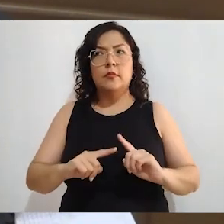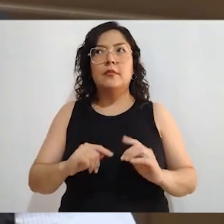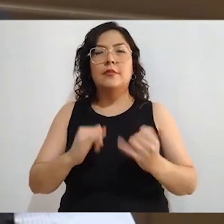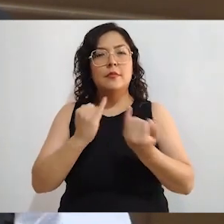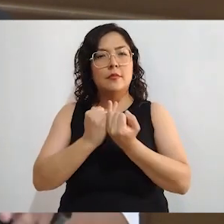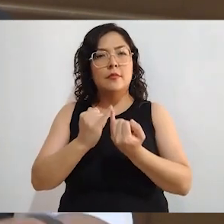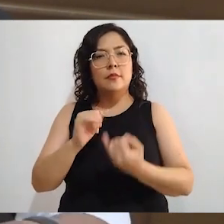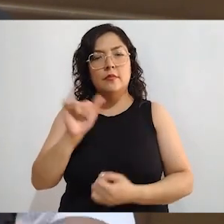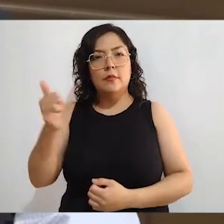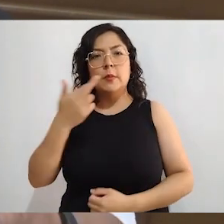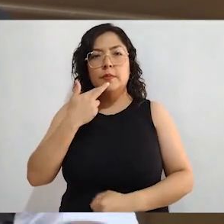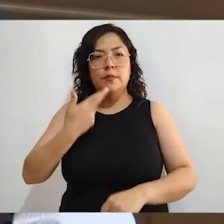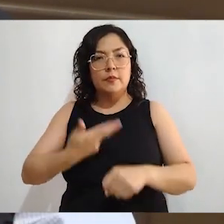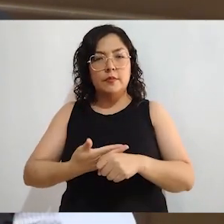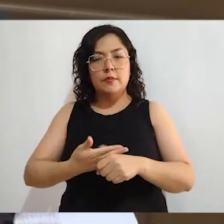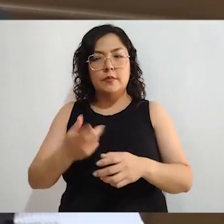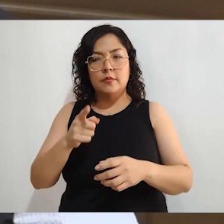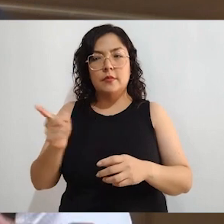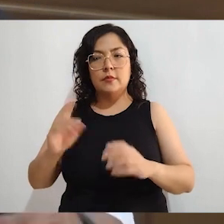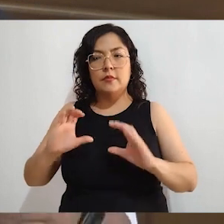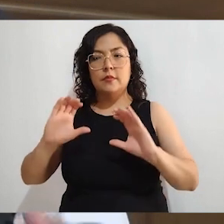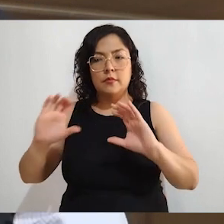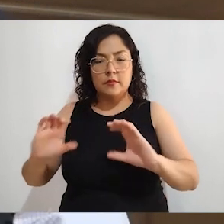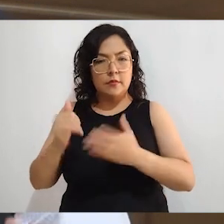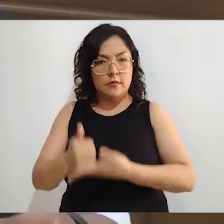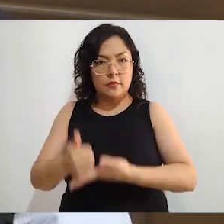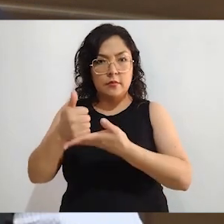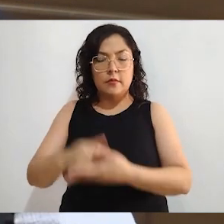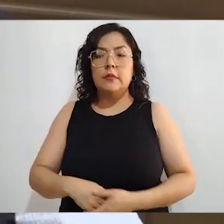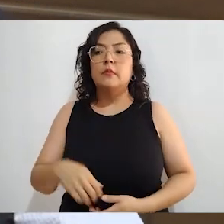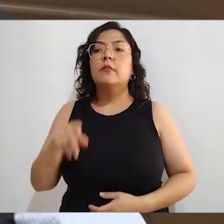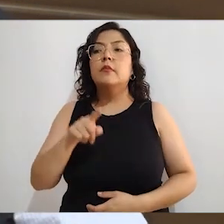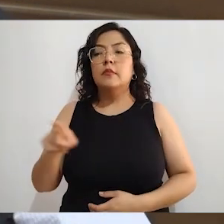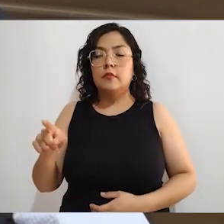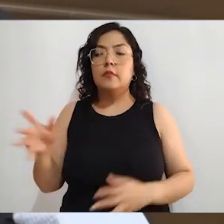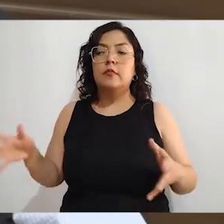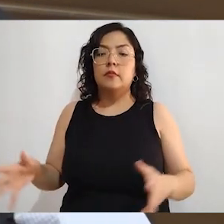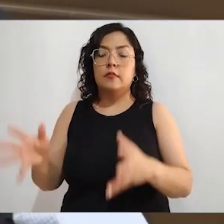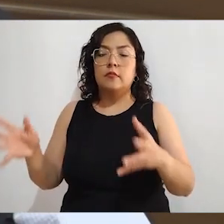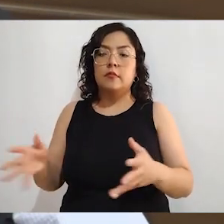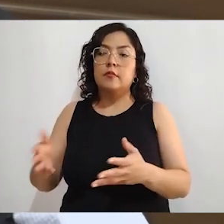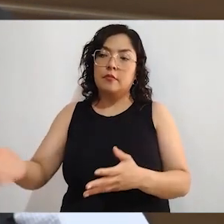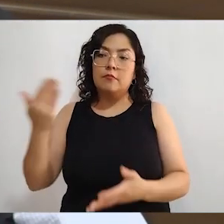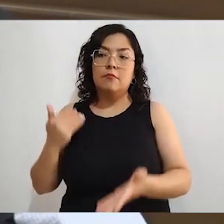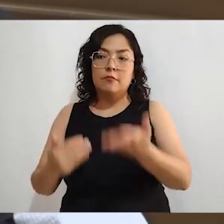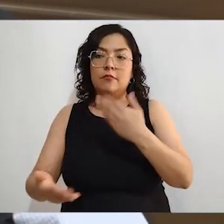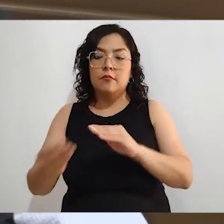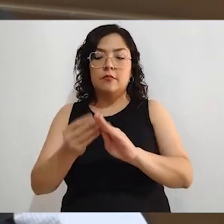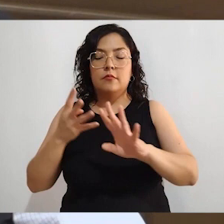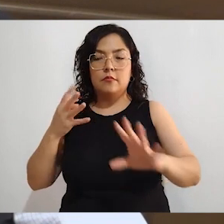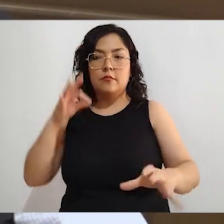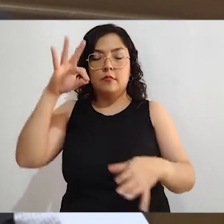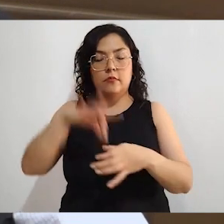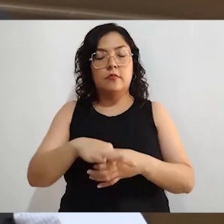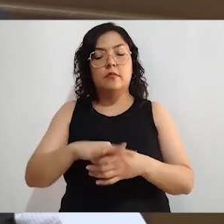Scouts, se anotaran en esos trabajos de promoción del voto, que como bien lo anotabas tú, sin